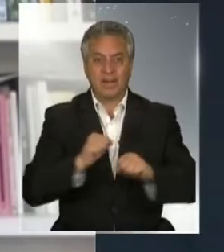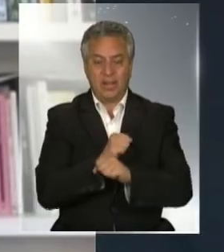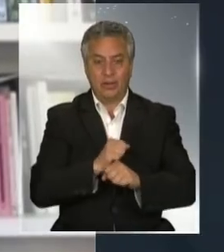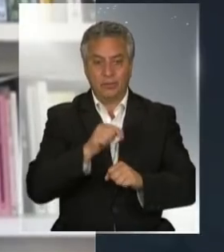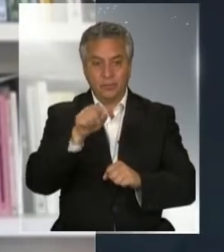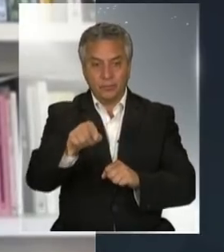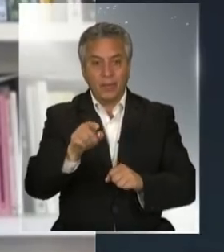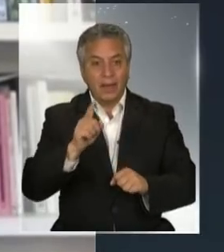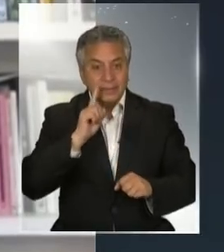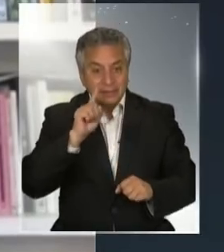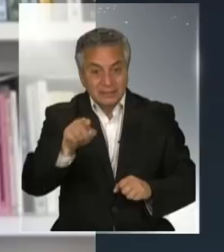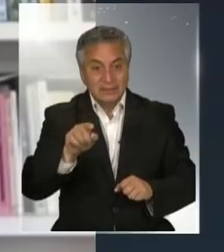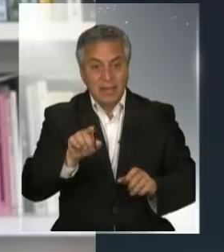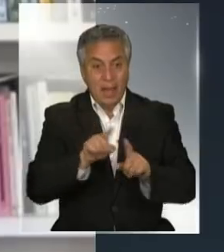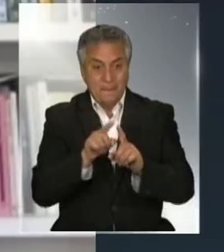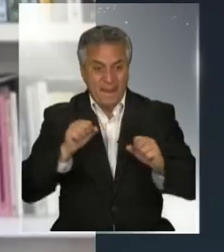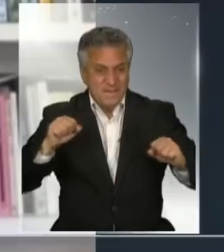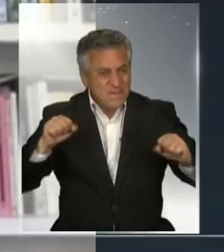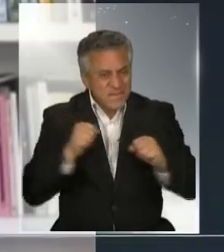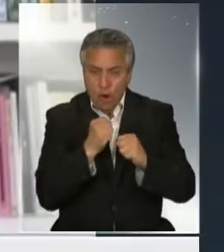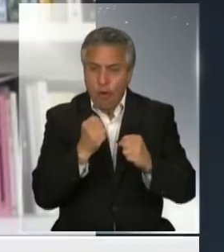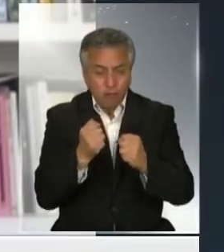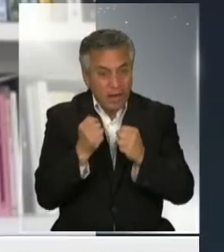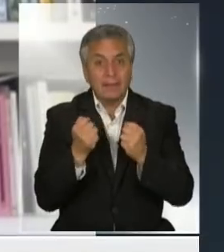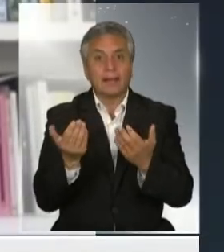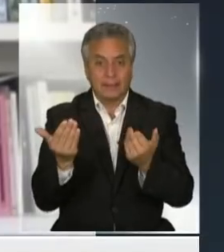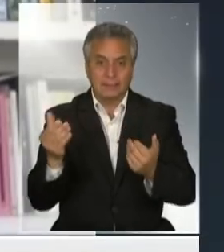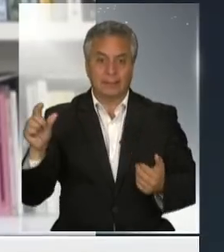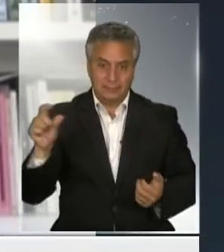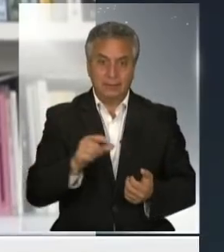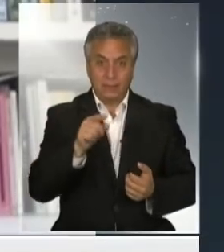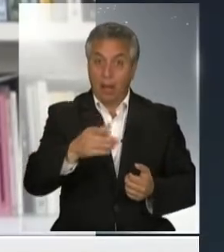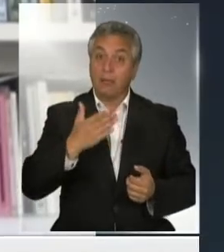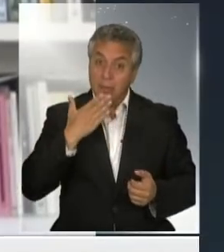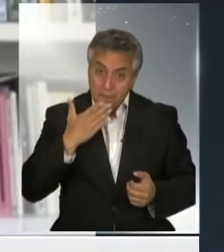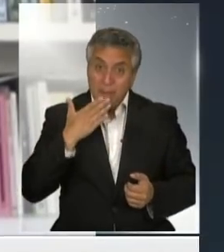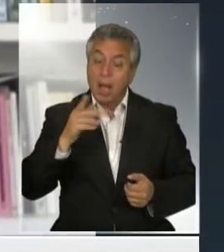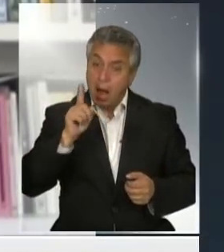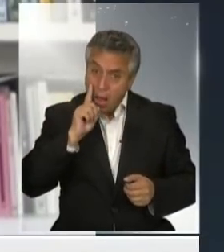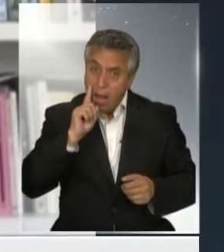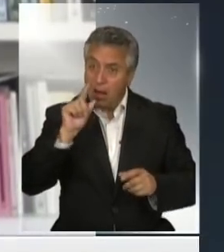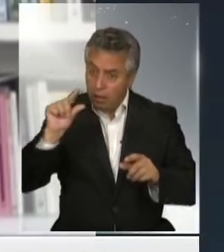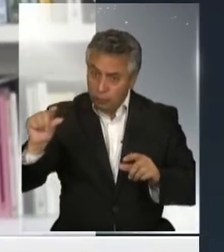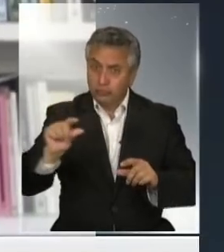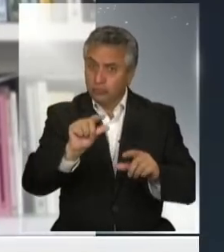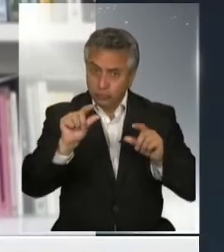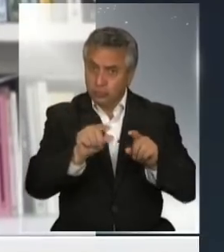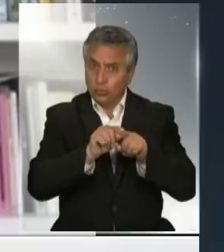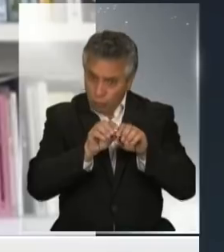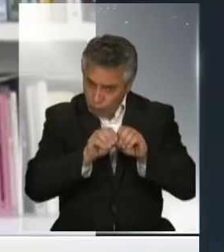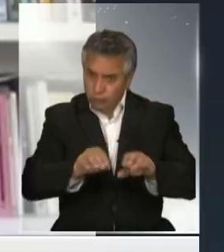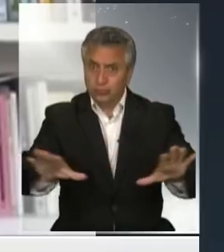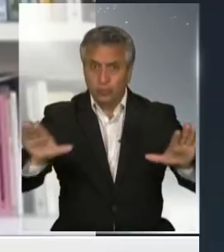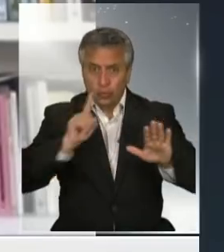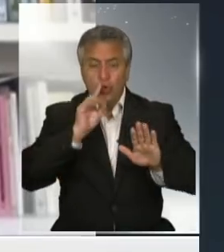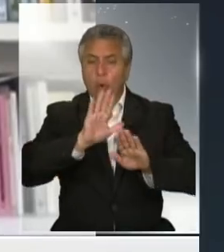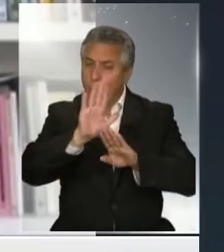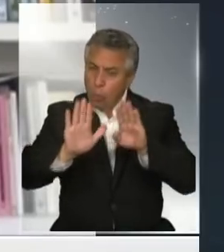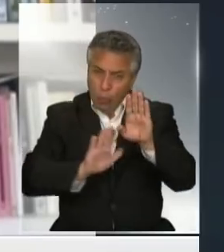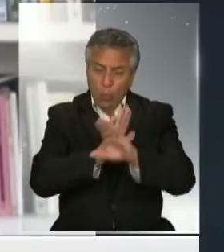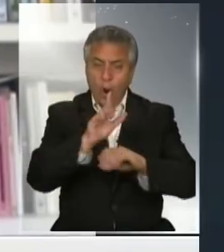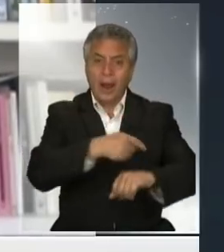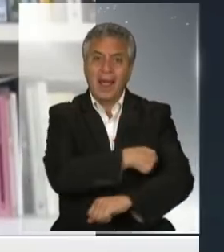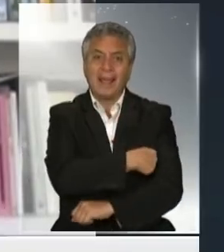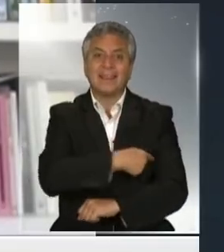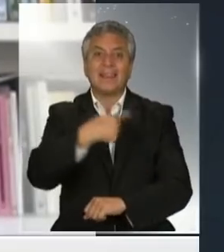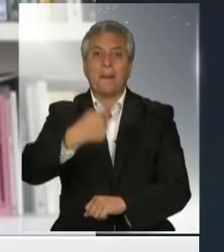requiere de ultrafrío y eso implica que la logística tiene que también considerar una distribución que tiene que conservar esta vacuna a